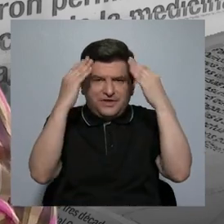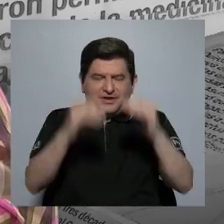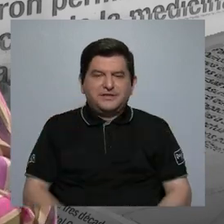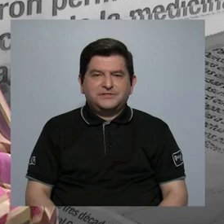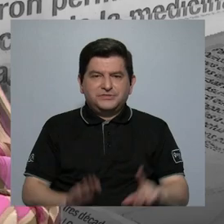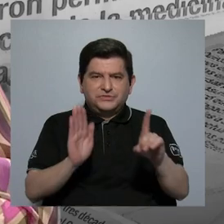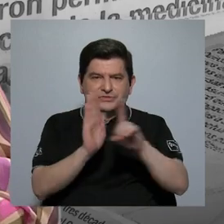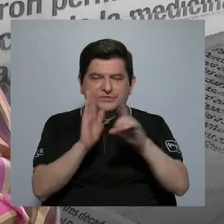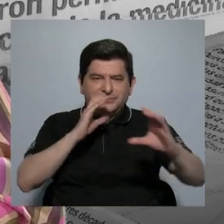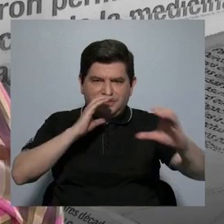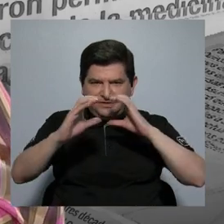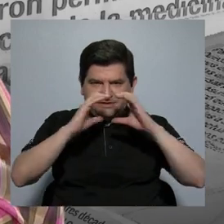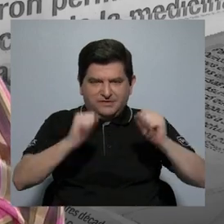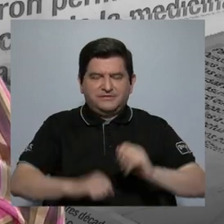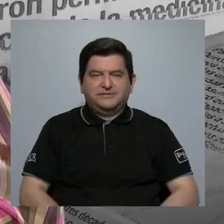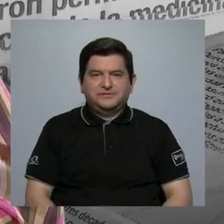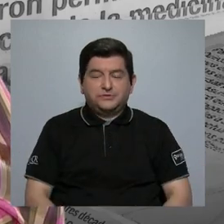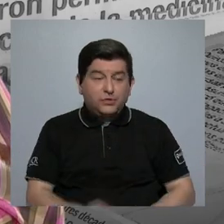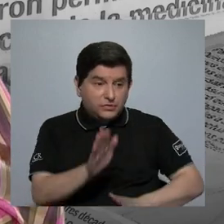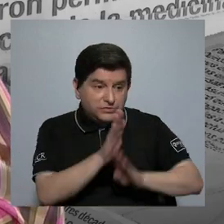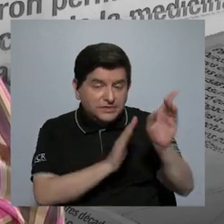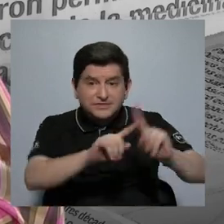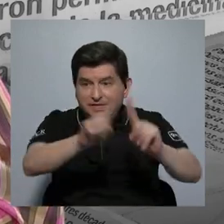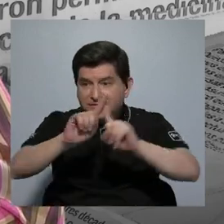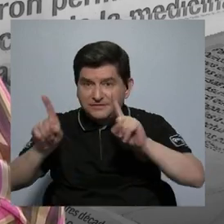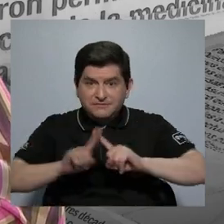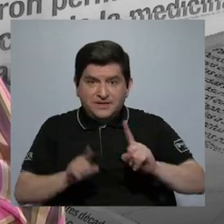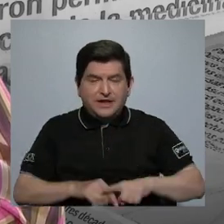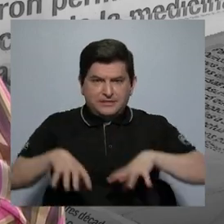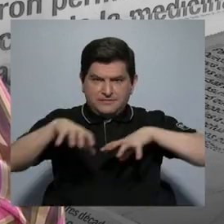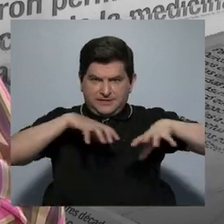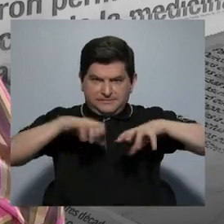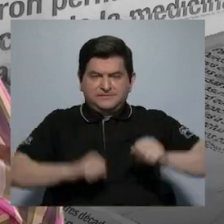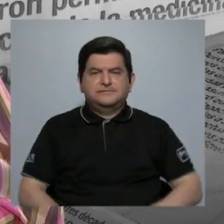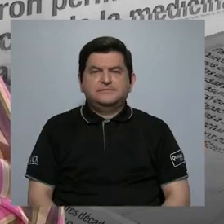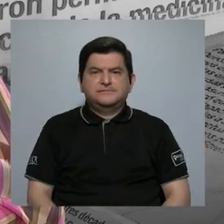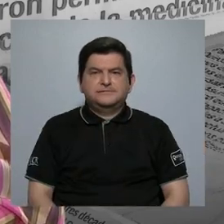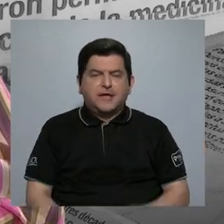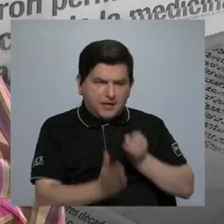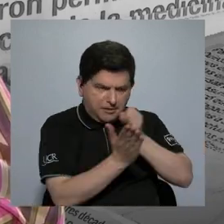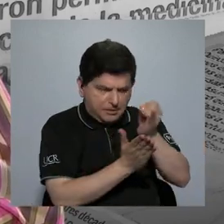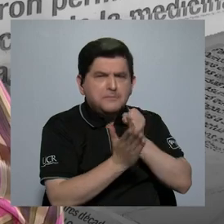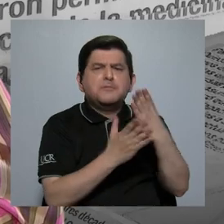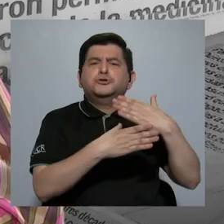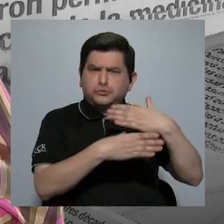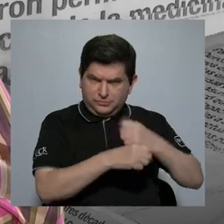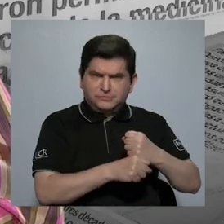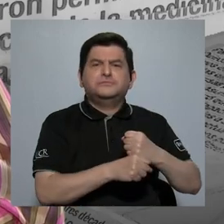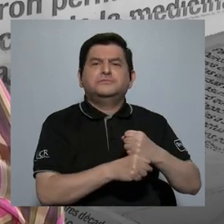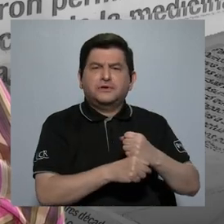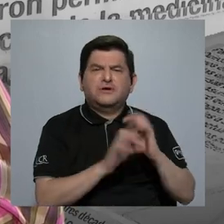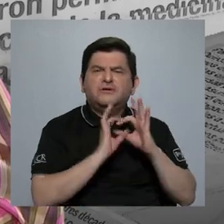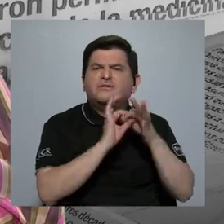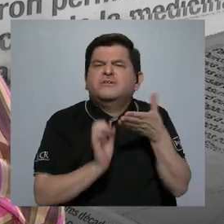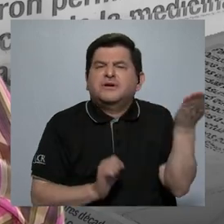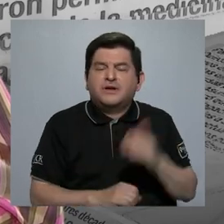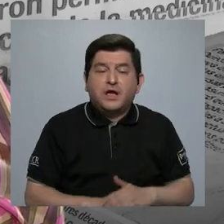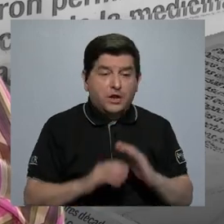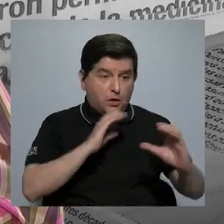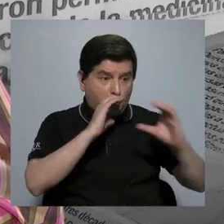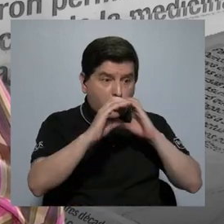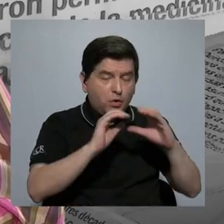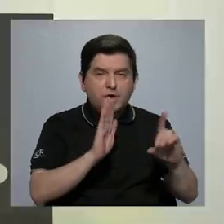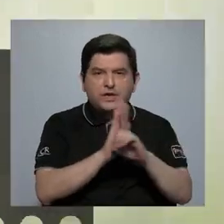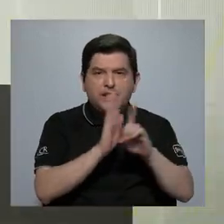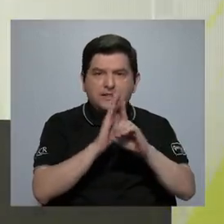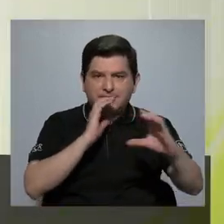información, los derechos comunicativos. Desarrollamos diferentes acciones, hacemos investigaciones relacionadas con